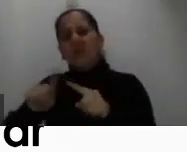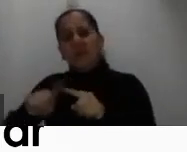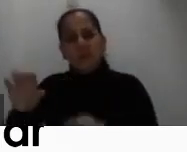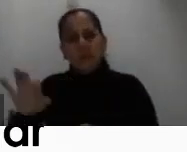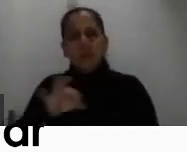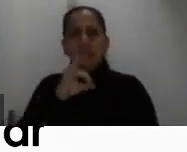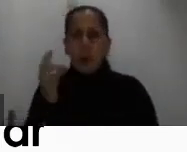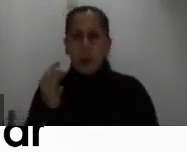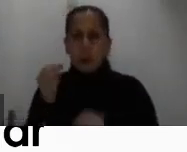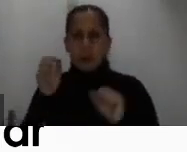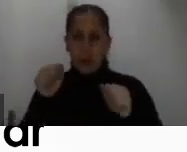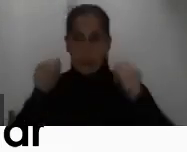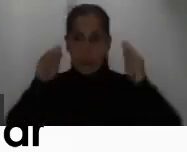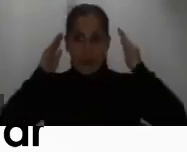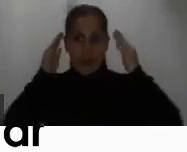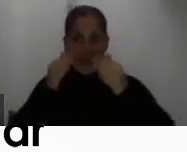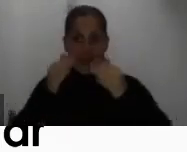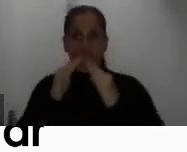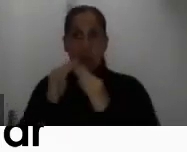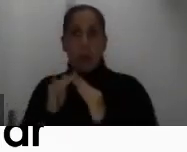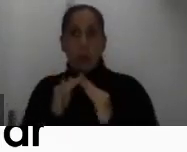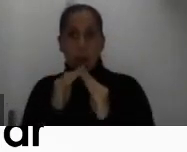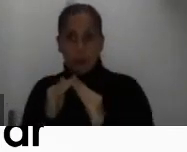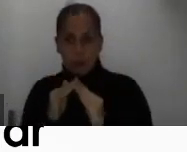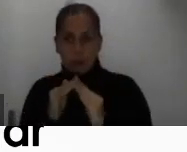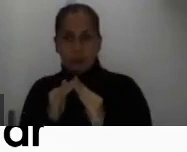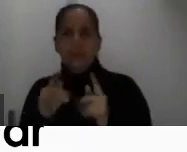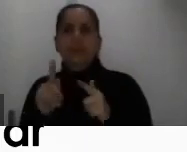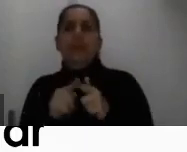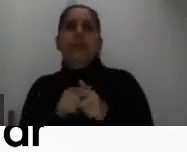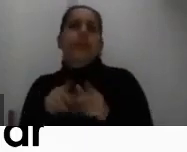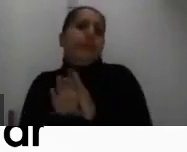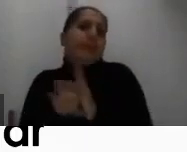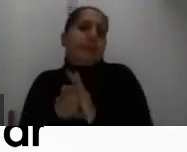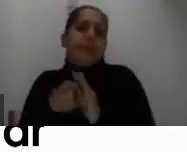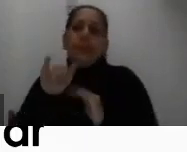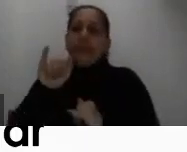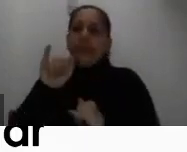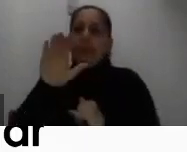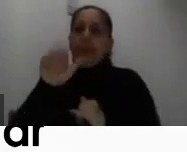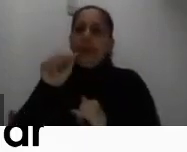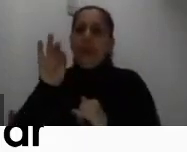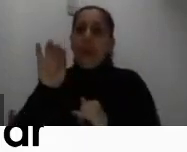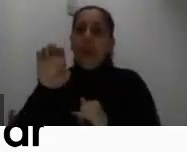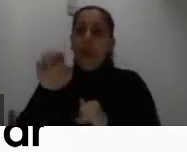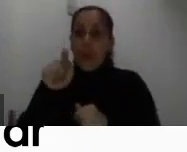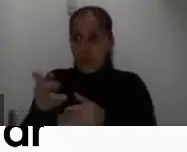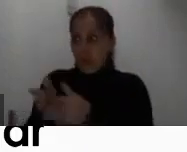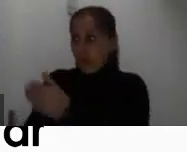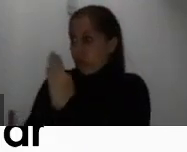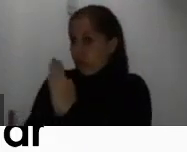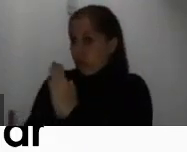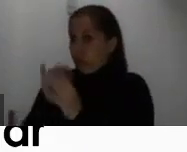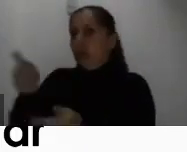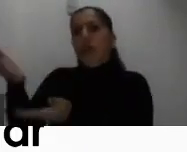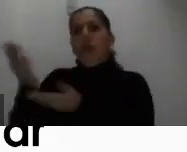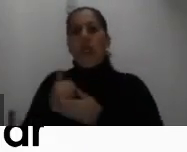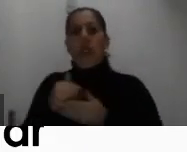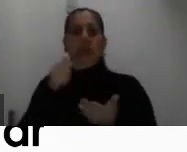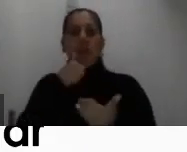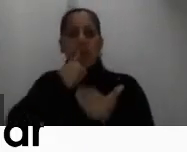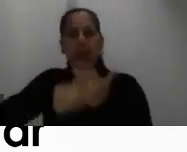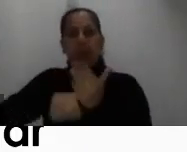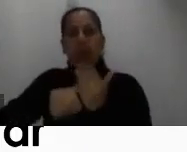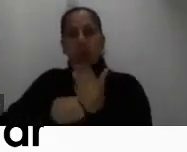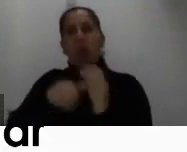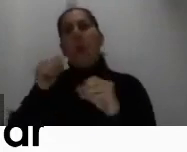la población. Entonces, por ejemplo, el ICAFE, si ustedes lo gestionan, les puede dar una certificación